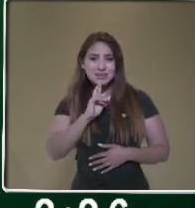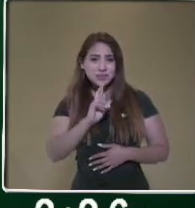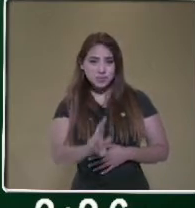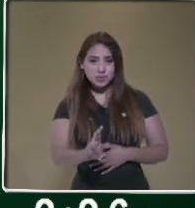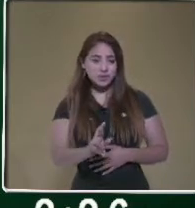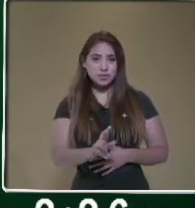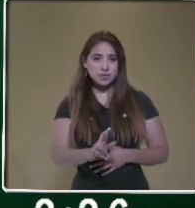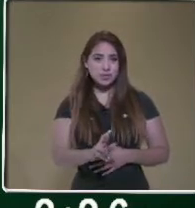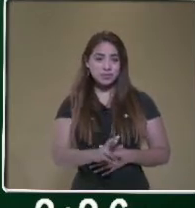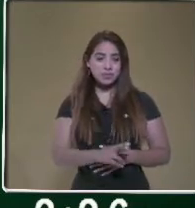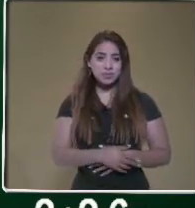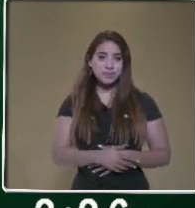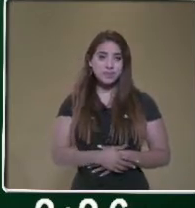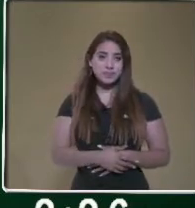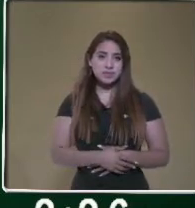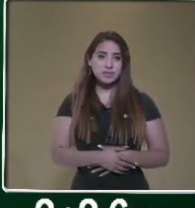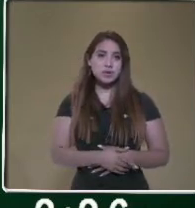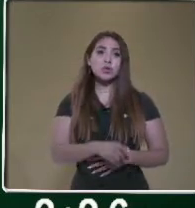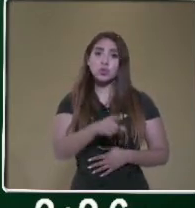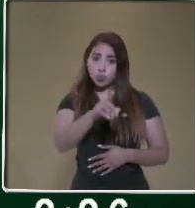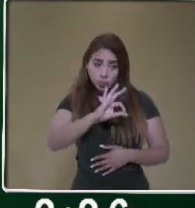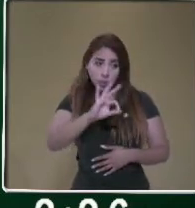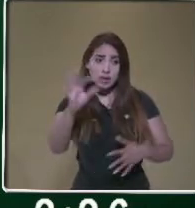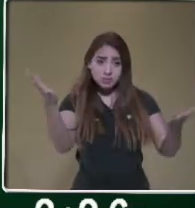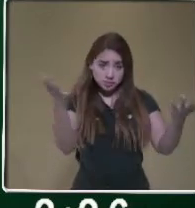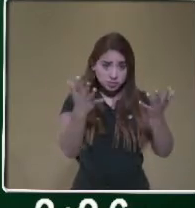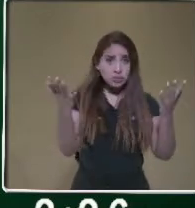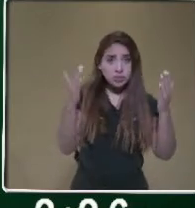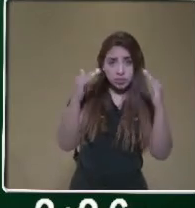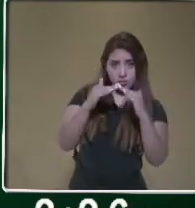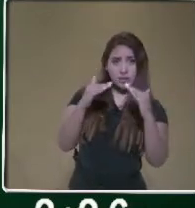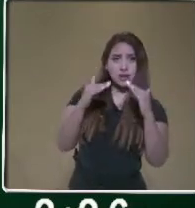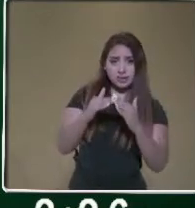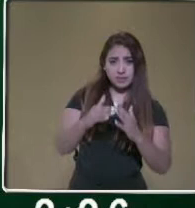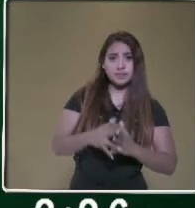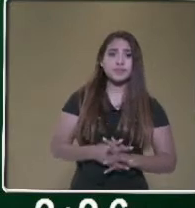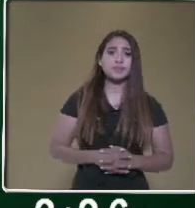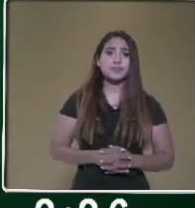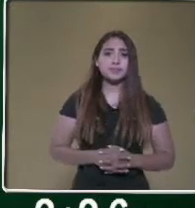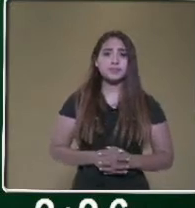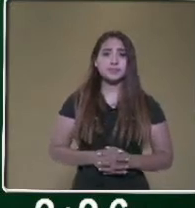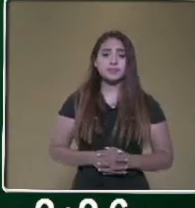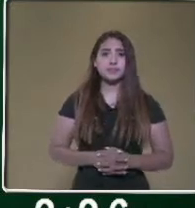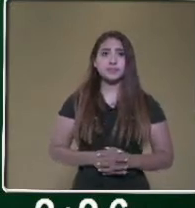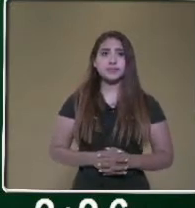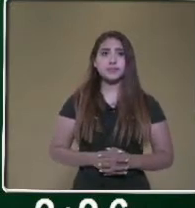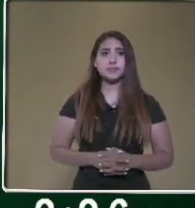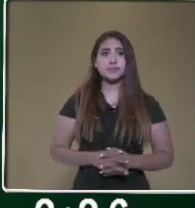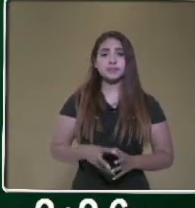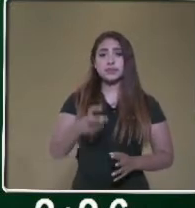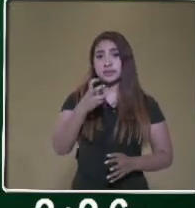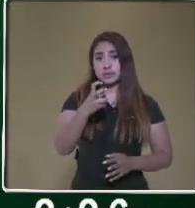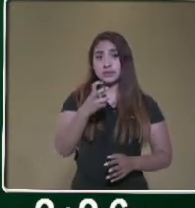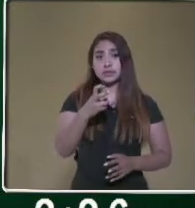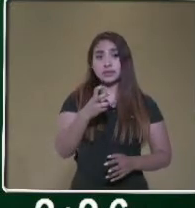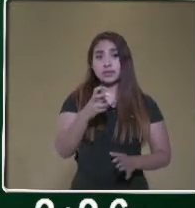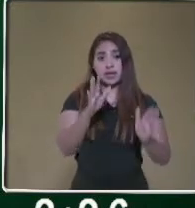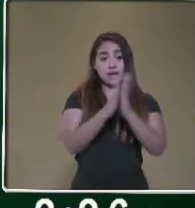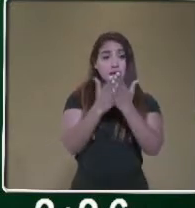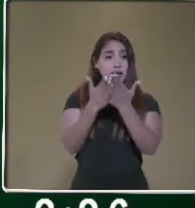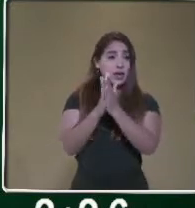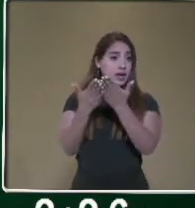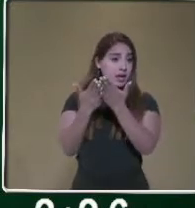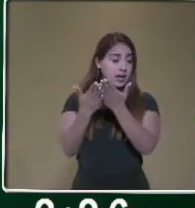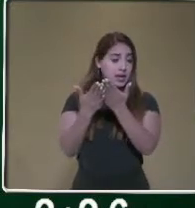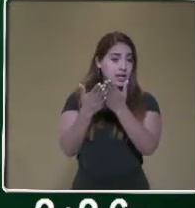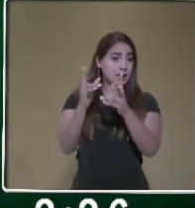en el programa, tú lo vas a poder realizar en casita con un poquito más de calma. Este viene en el libro de desafíos